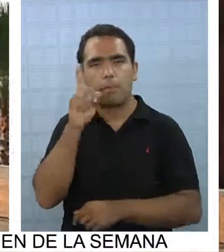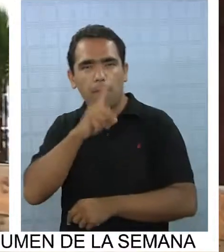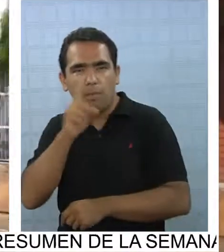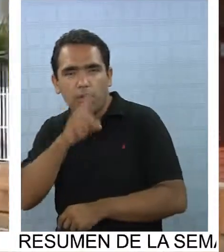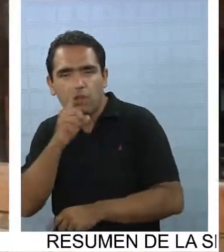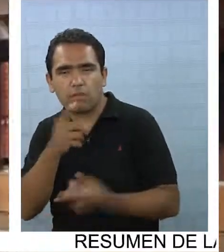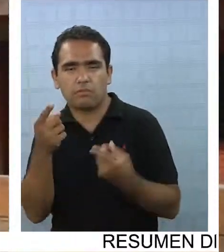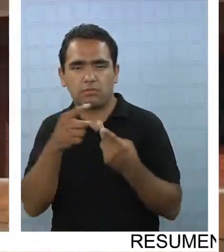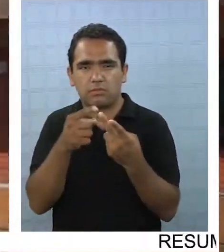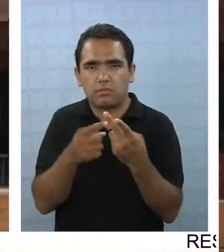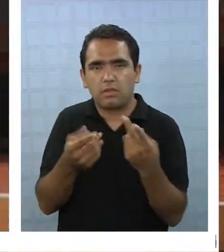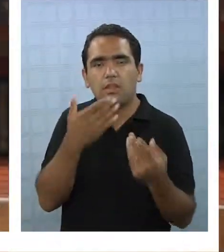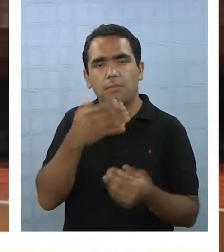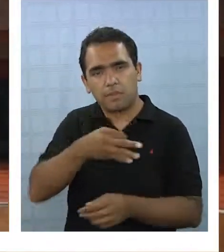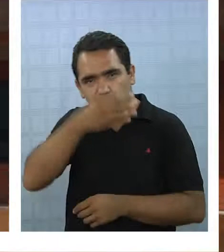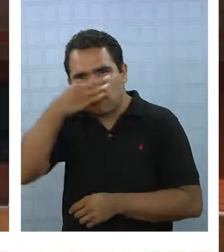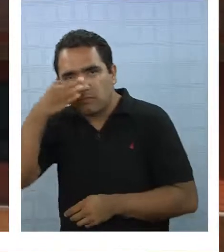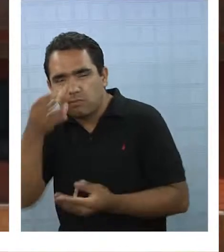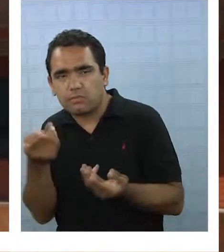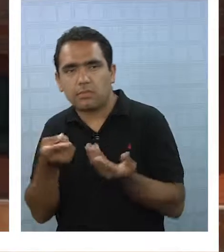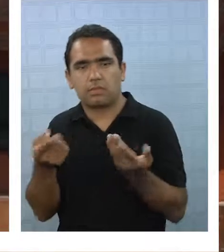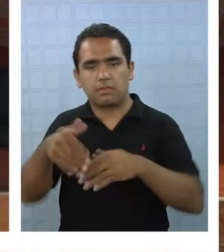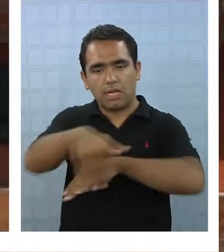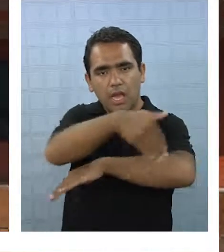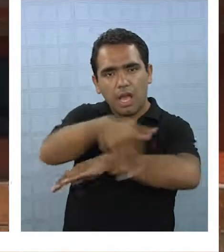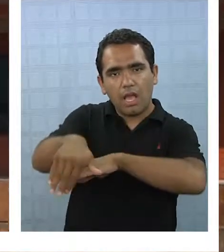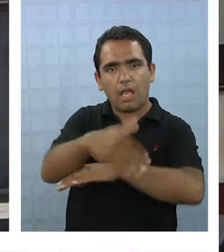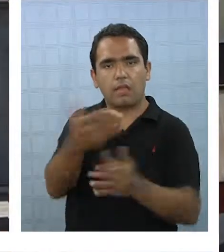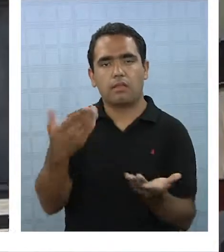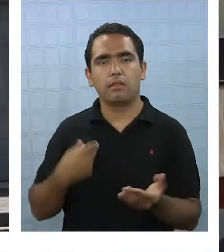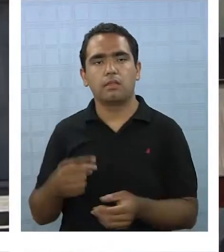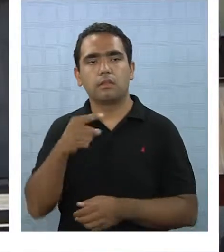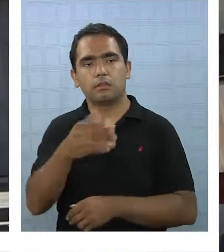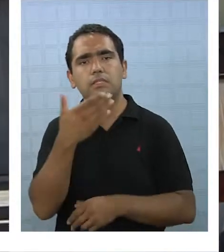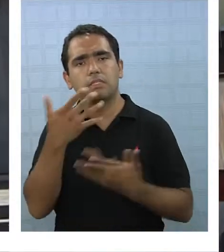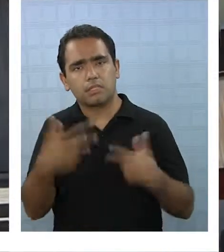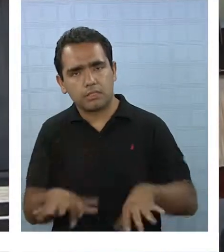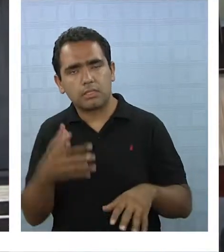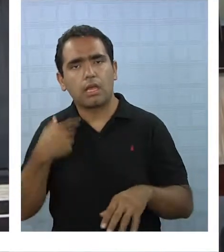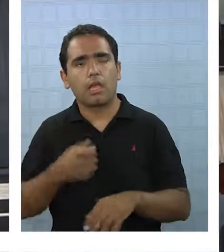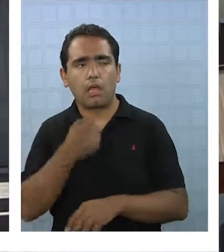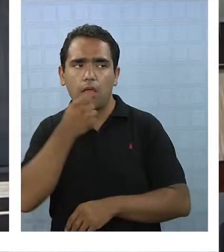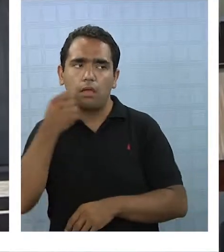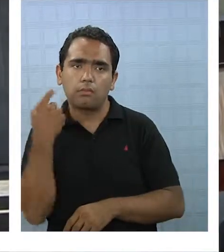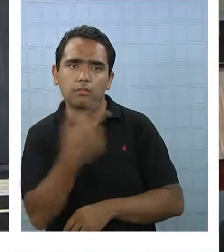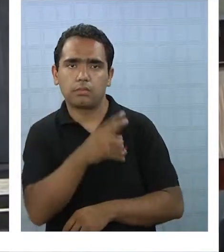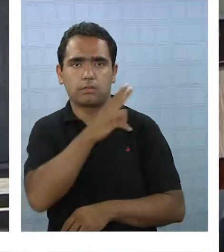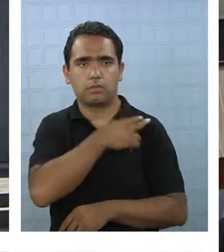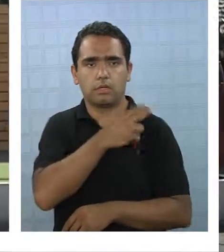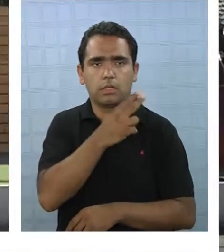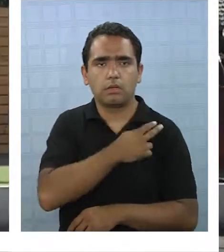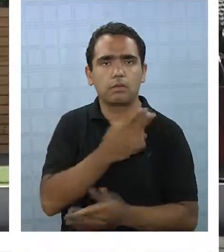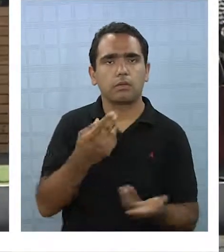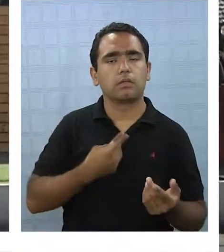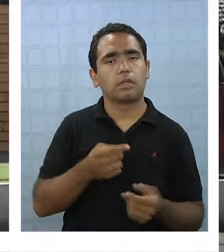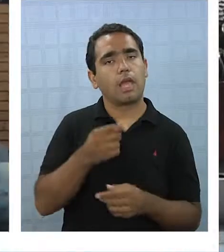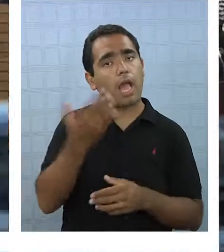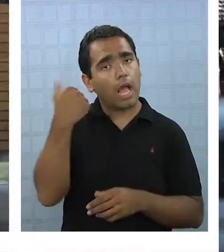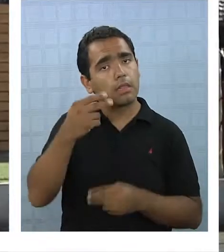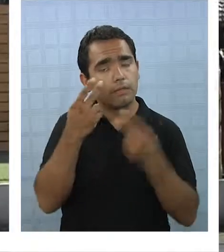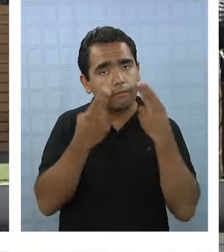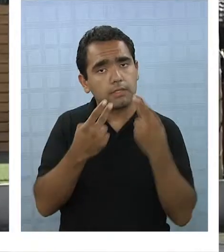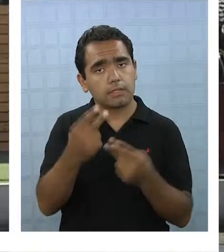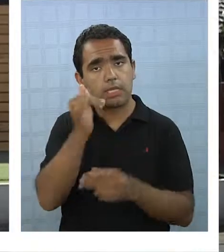prostitución, una situación que además fue informada al subsecretario de prevención del delito que estuvo de visita por